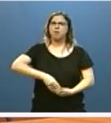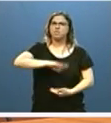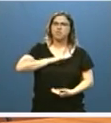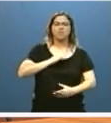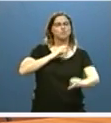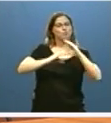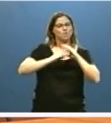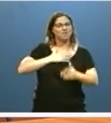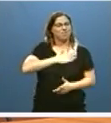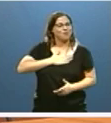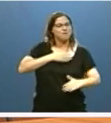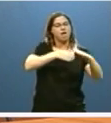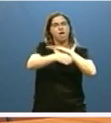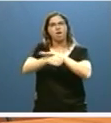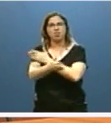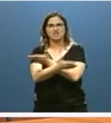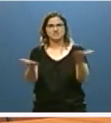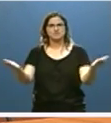la confortabilidad y la accesibilidad.